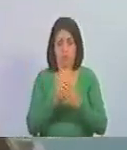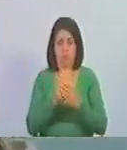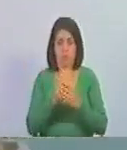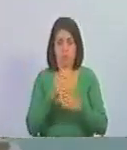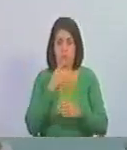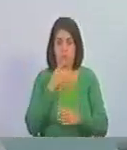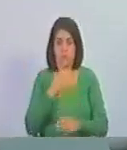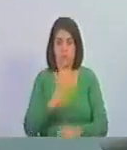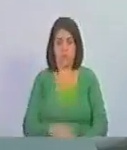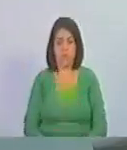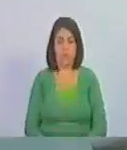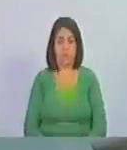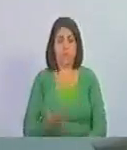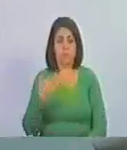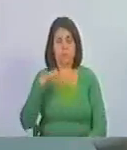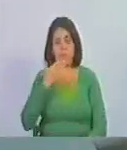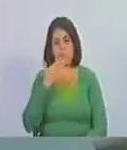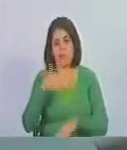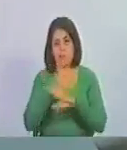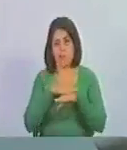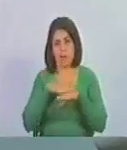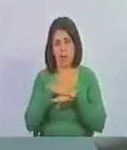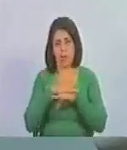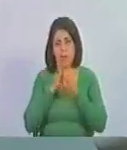por lo menos pidan disculpas